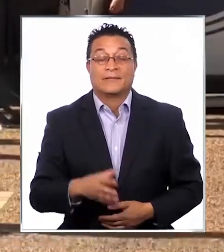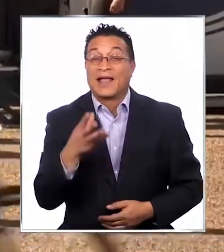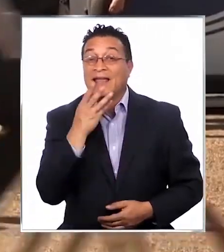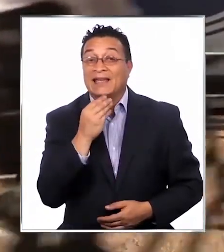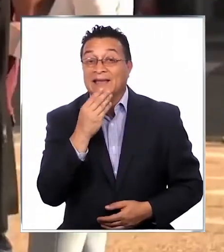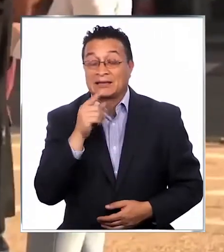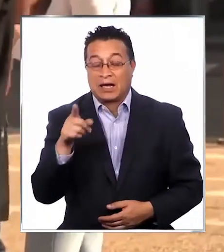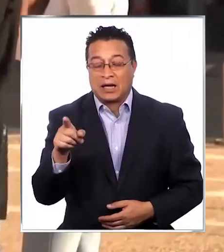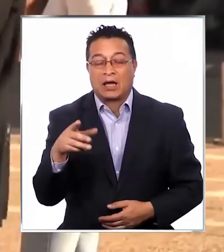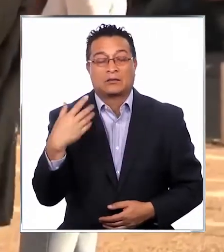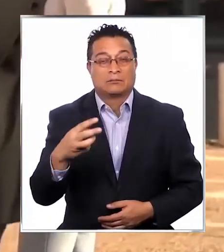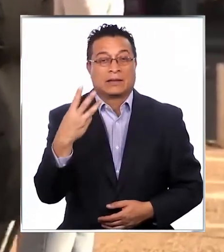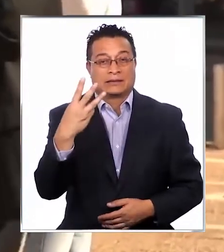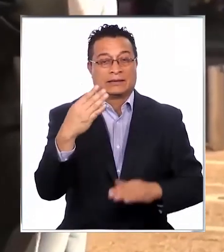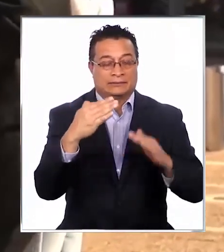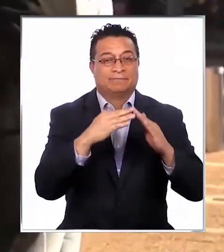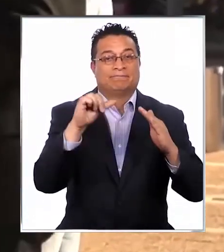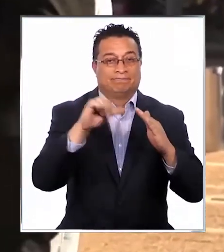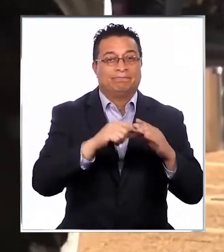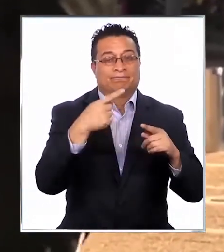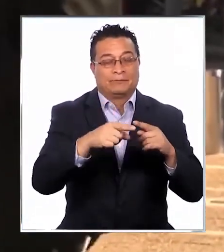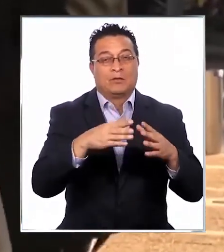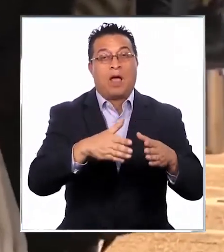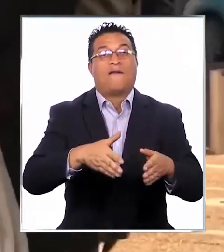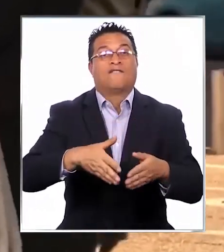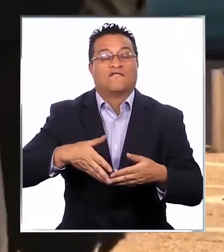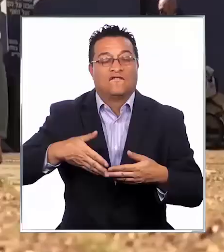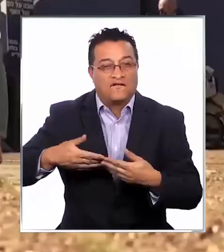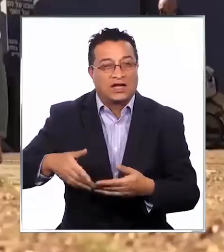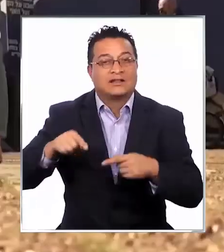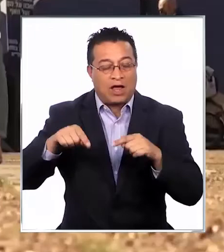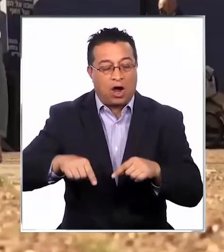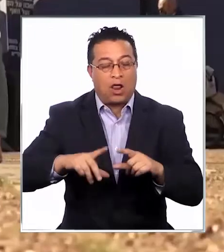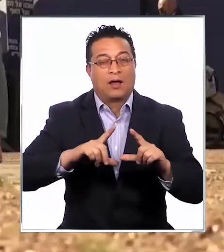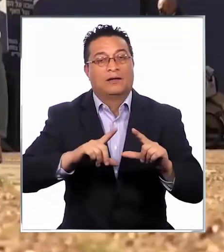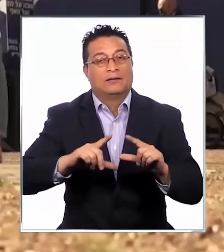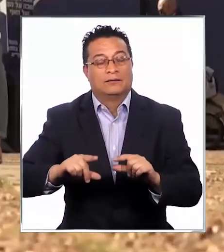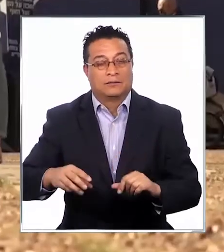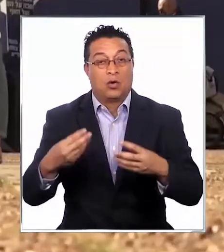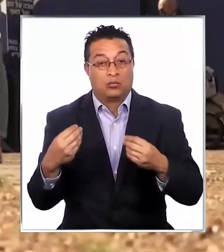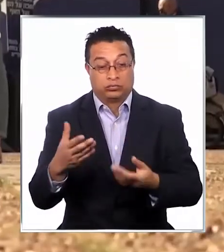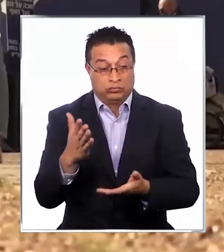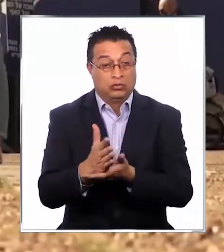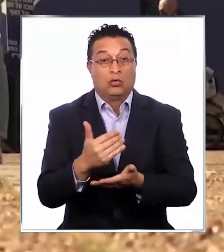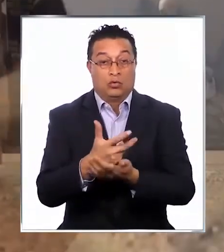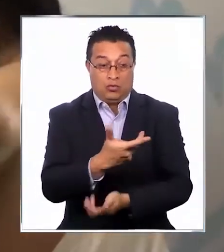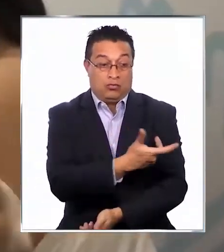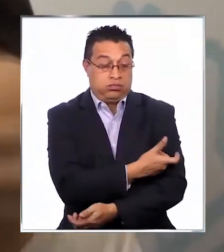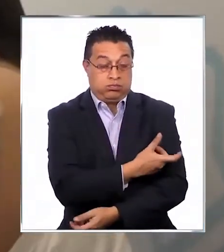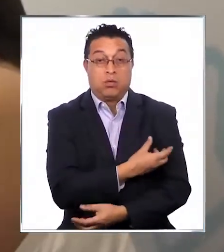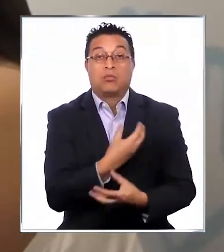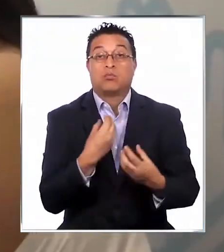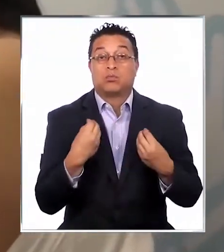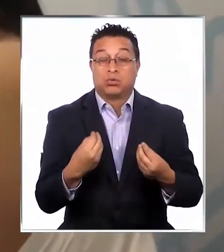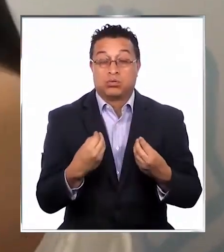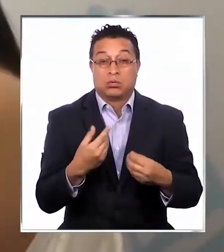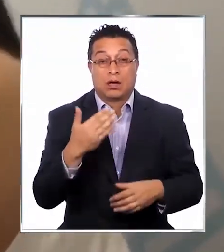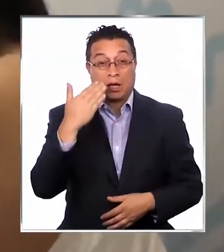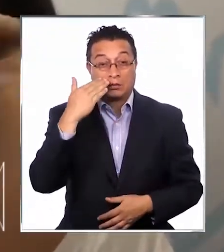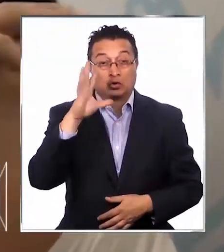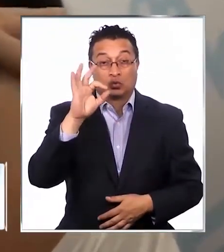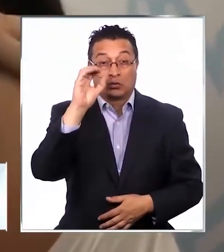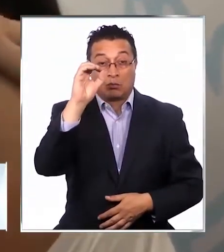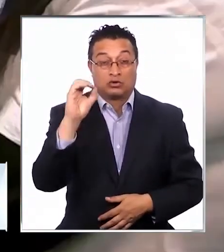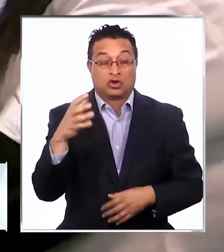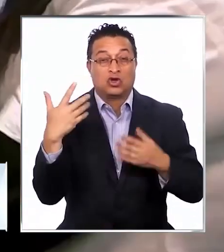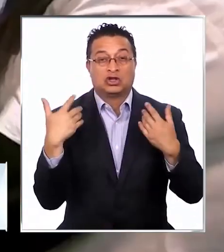Israel ha vivido tres cuarentenas y comenzó a flexibilizar las medidas gracias a su exitoso proceso de vacunación. La mitad